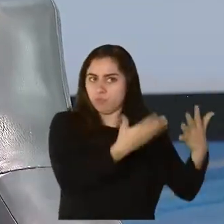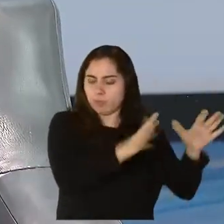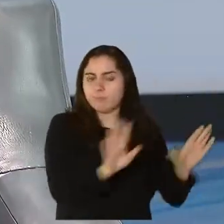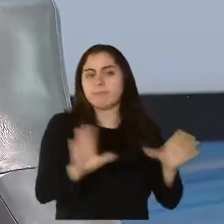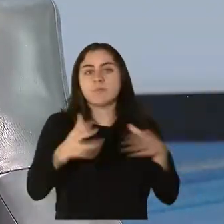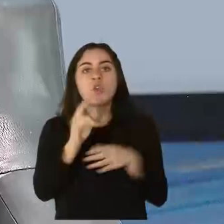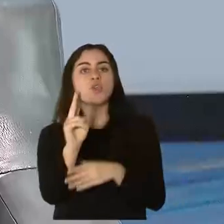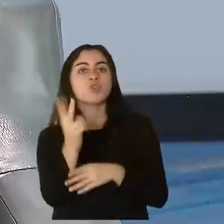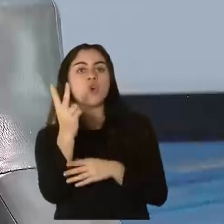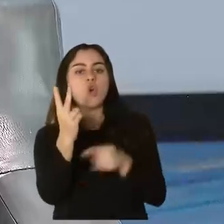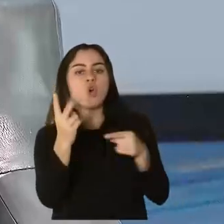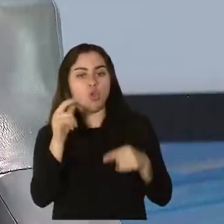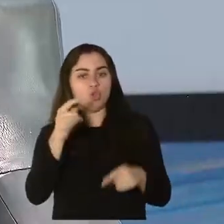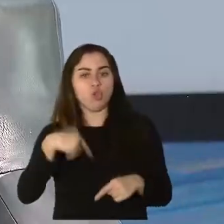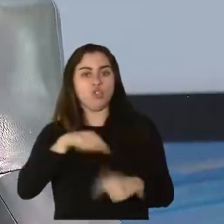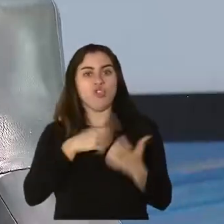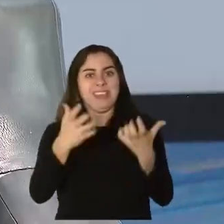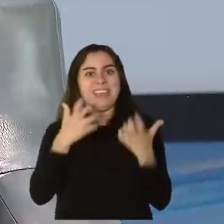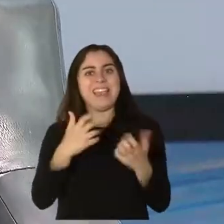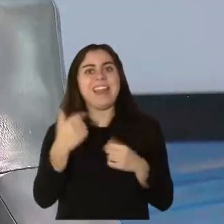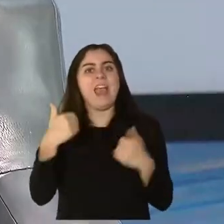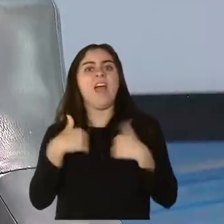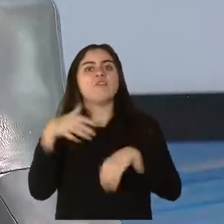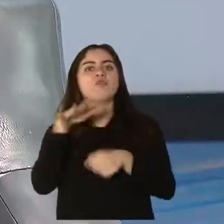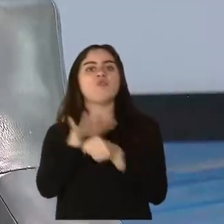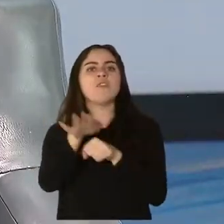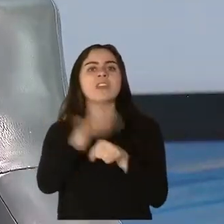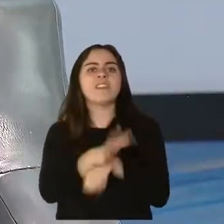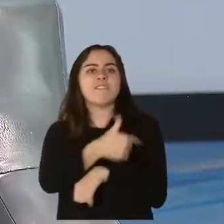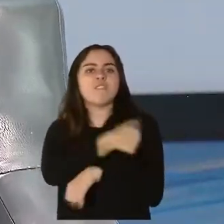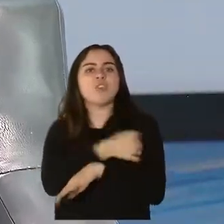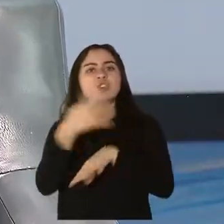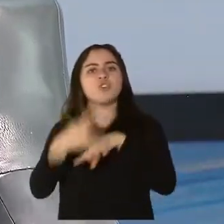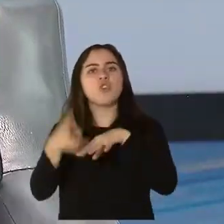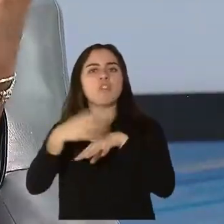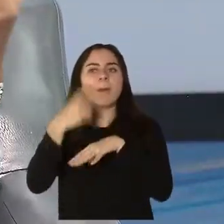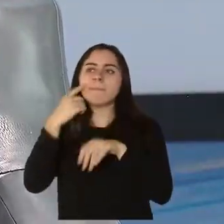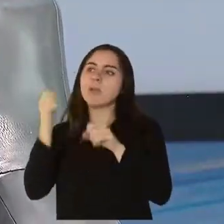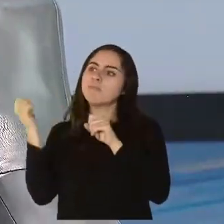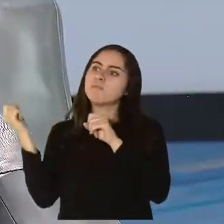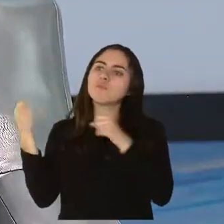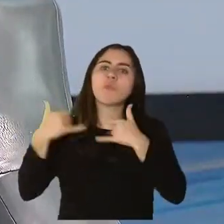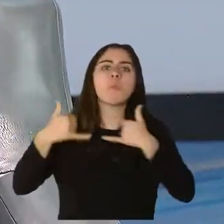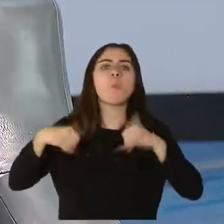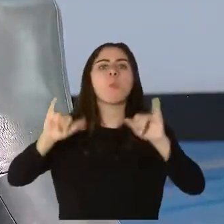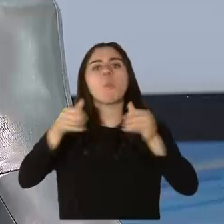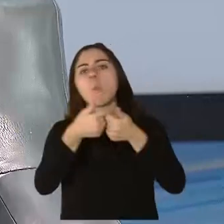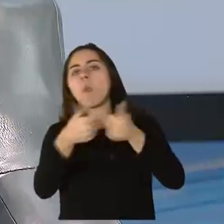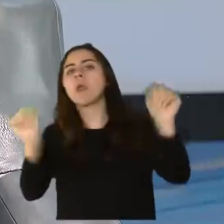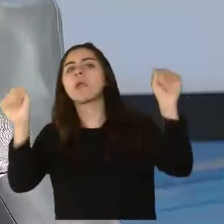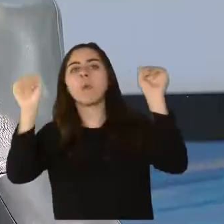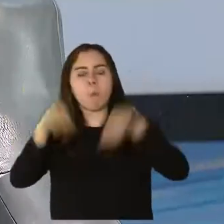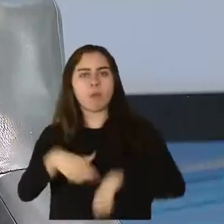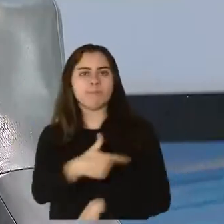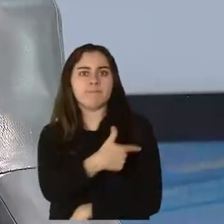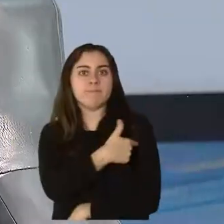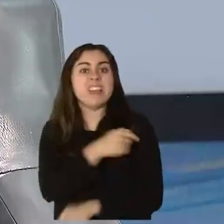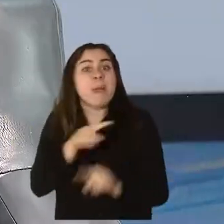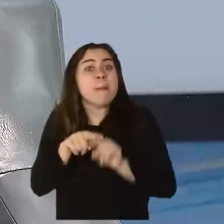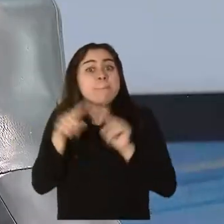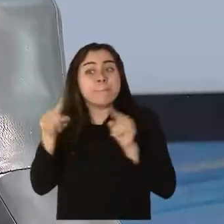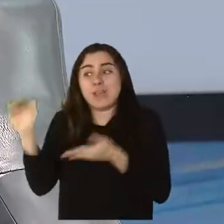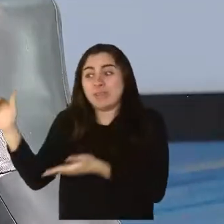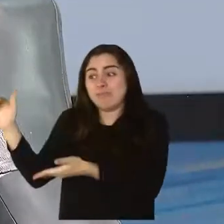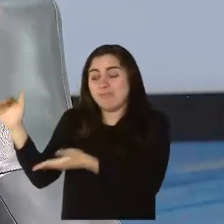tener vacunas suficientes para que todo el que se quiera vacunar pueda hacerlo cómodamente. Pero cuando el suplido es limitado, pues yo trabajo